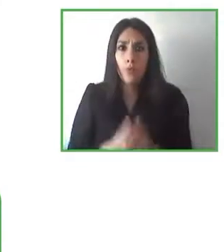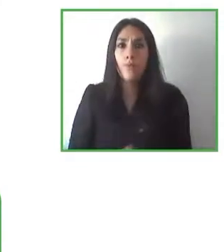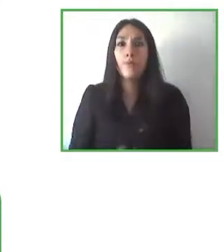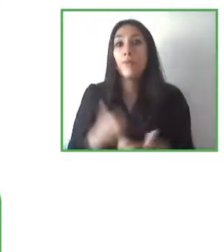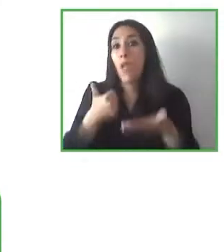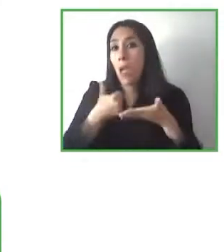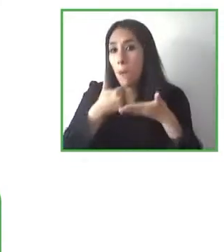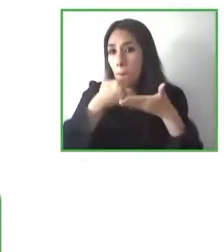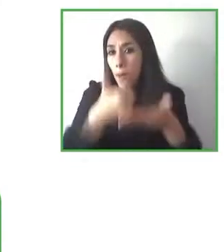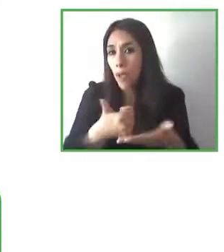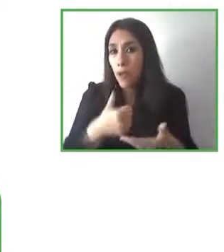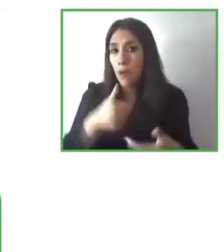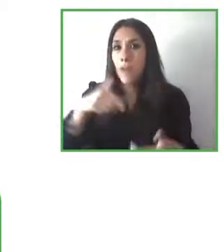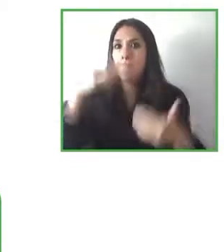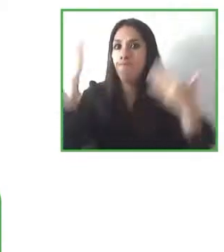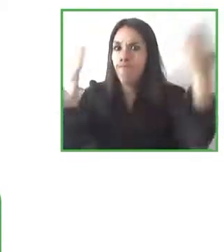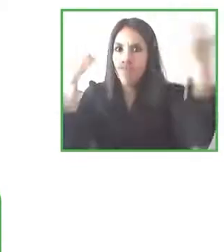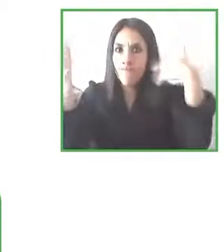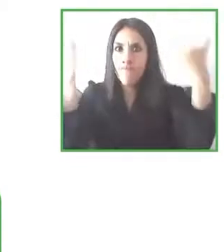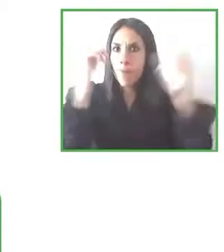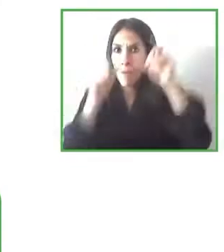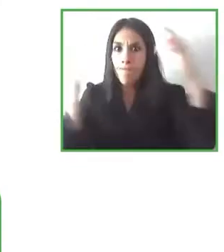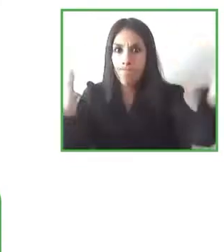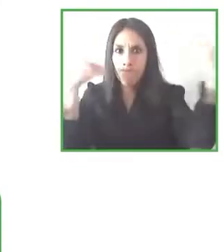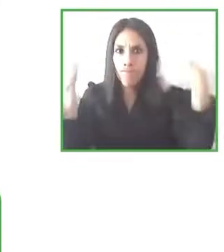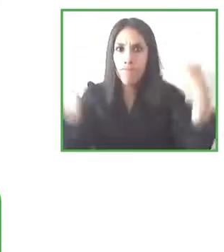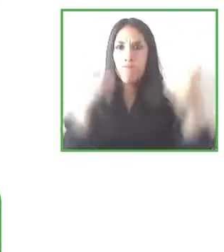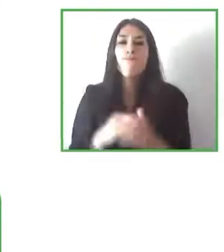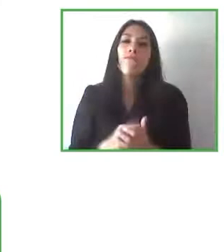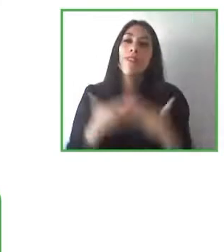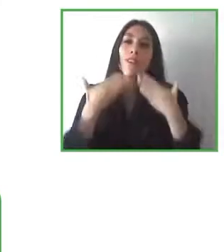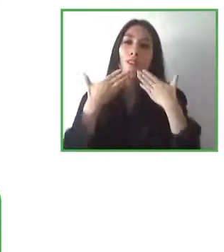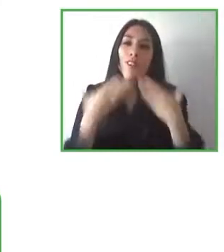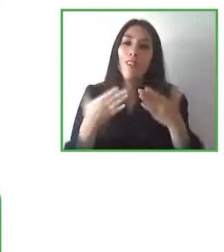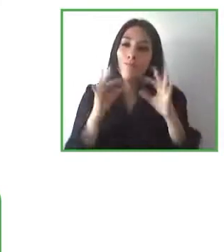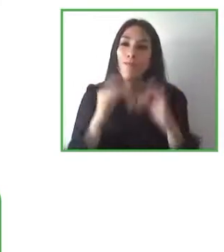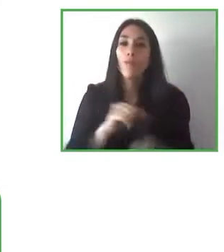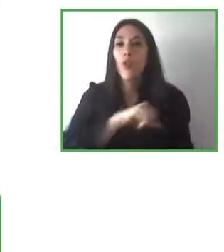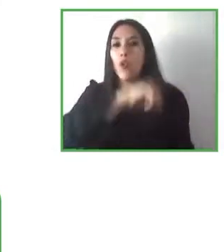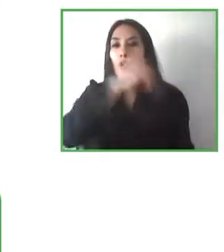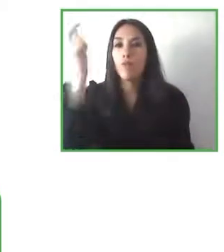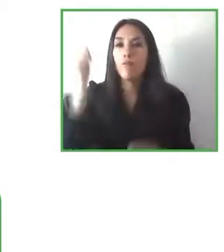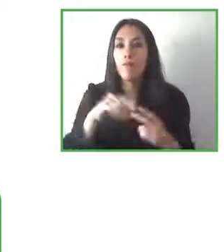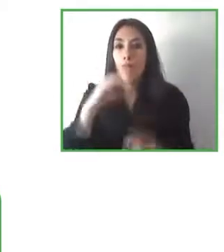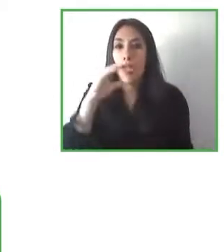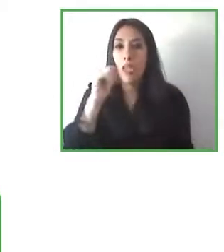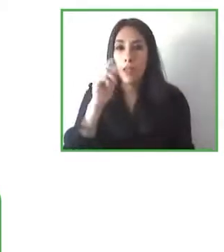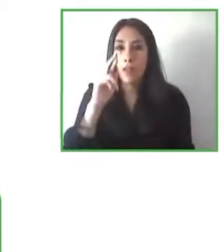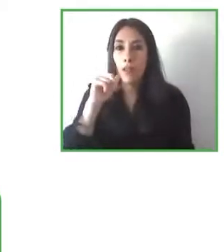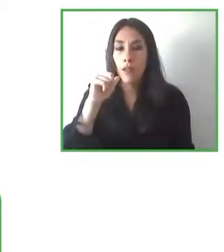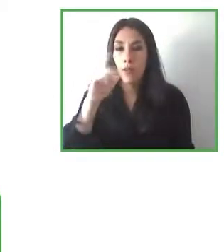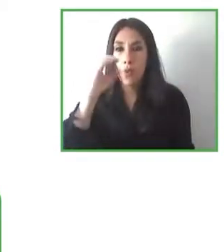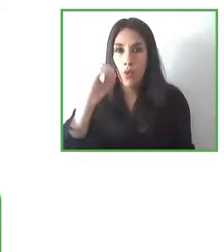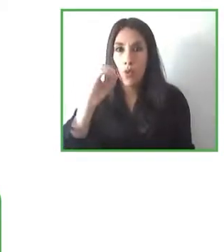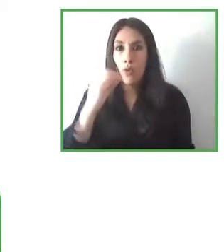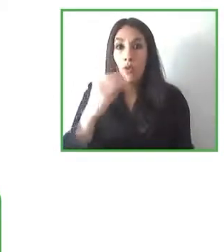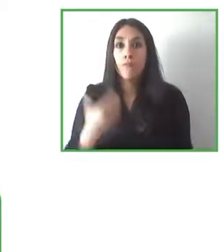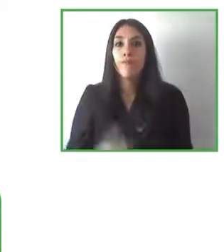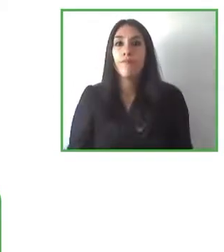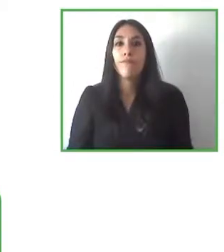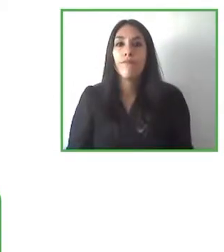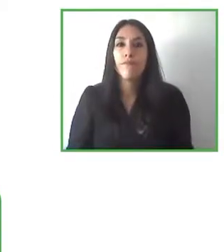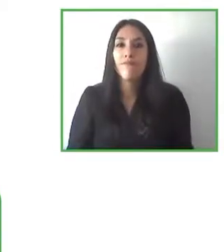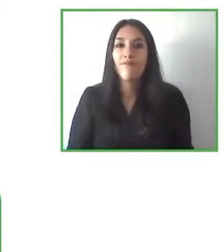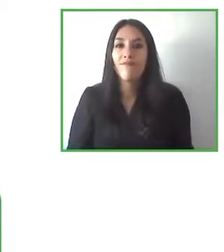excelente y por último Carlos adelante si me dejas dos una rapidísima yo diré la mía luego también